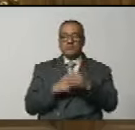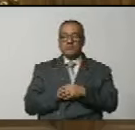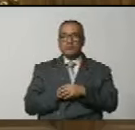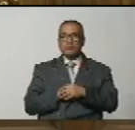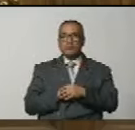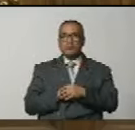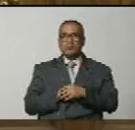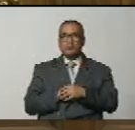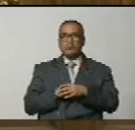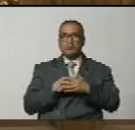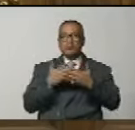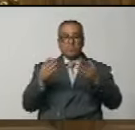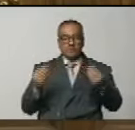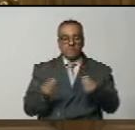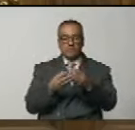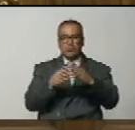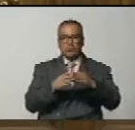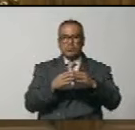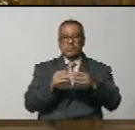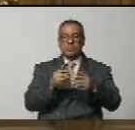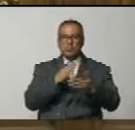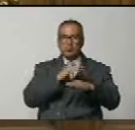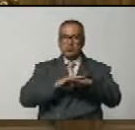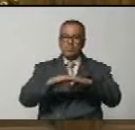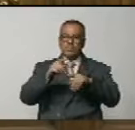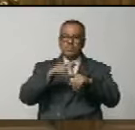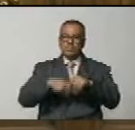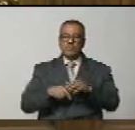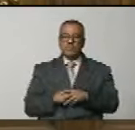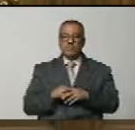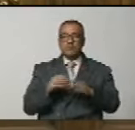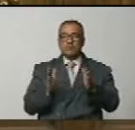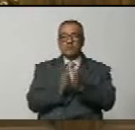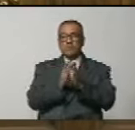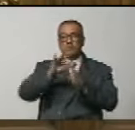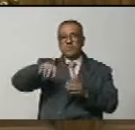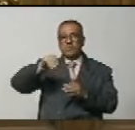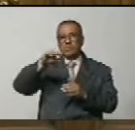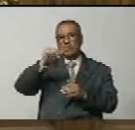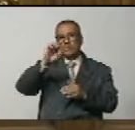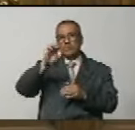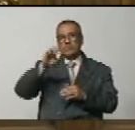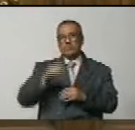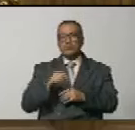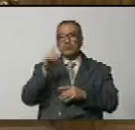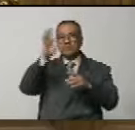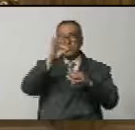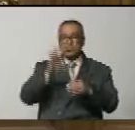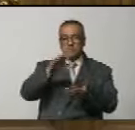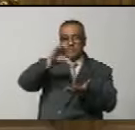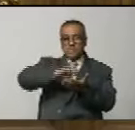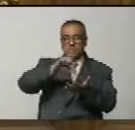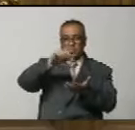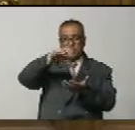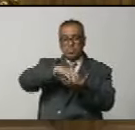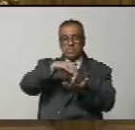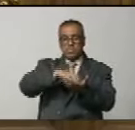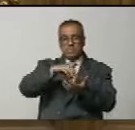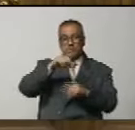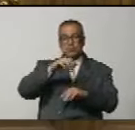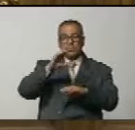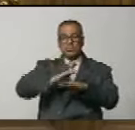la solidaridad y la generosidad. San José, como figura central de esta festividad,